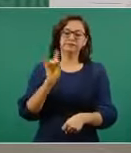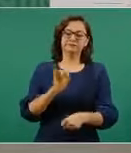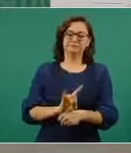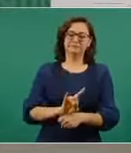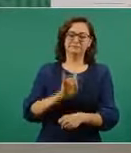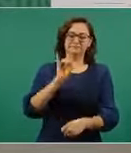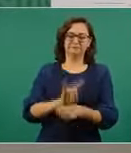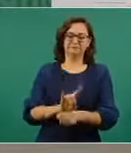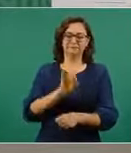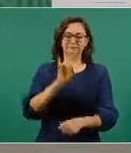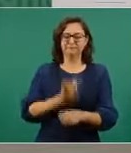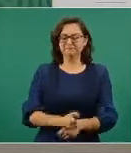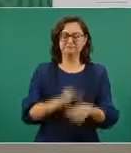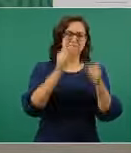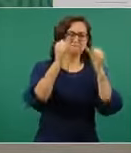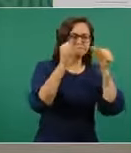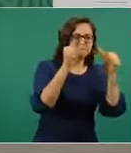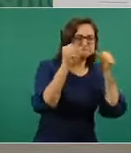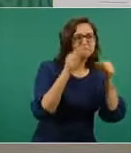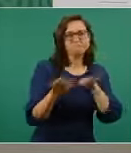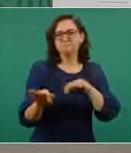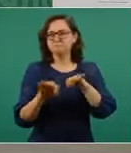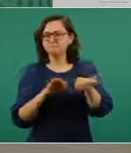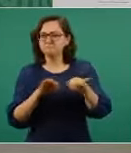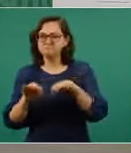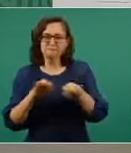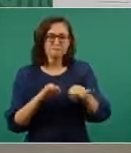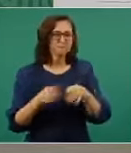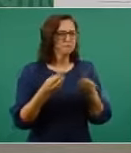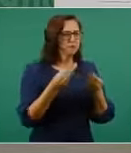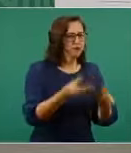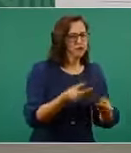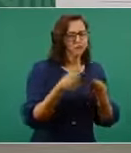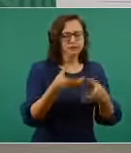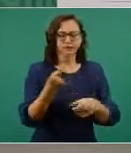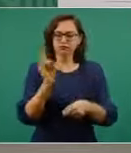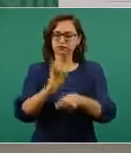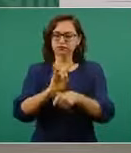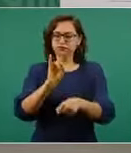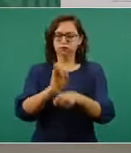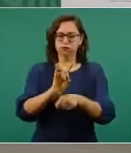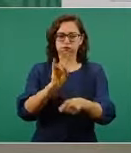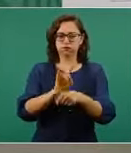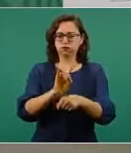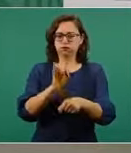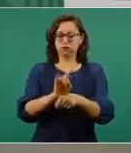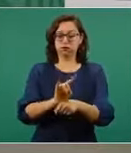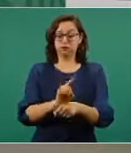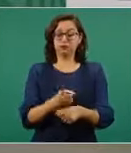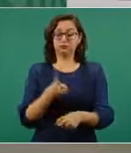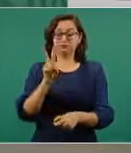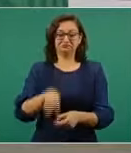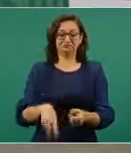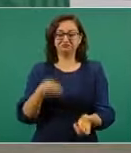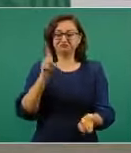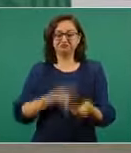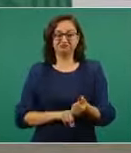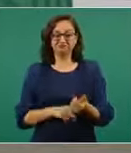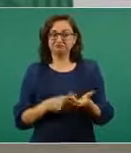atendiendo al pueblo, cuando en realidad no